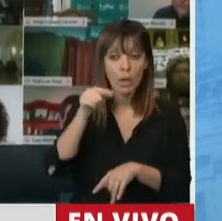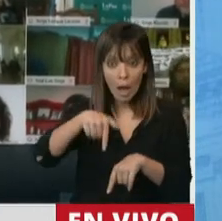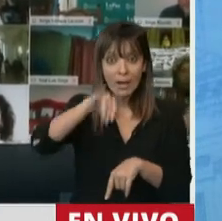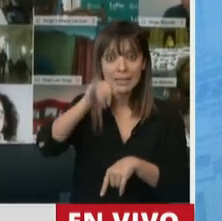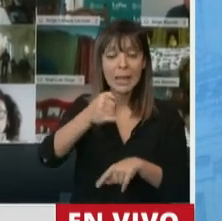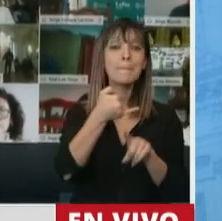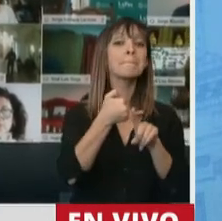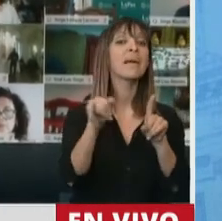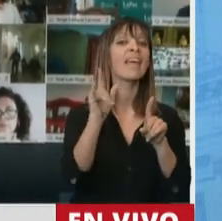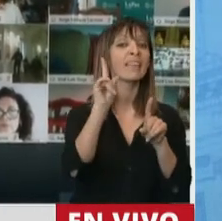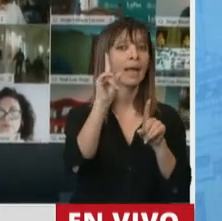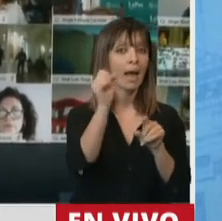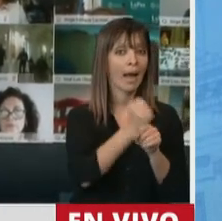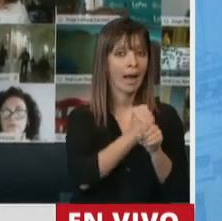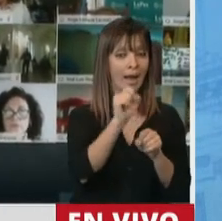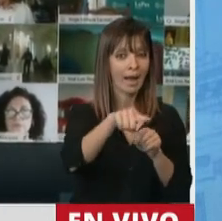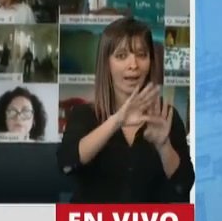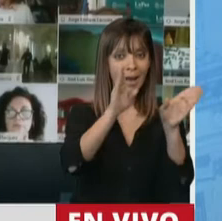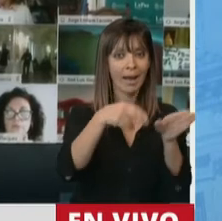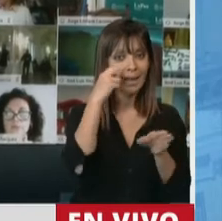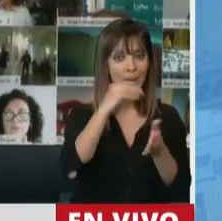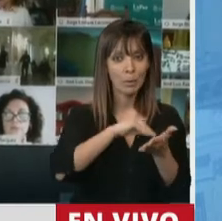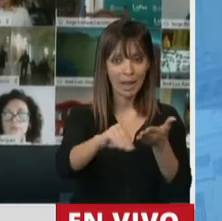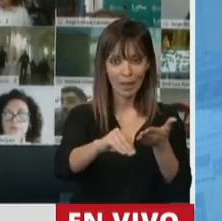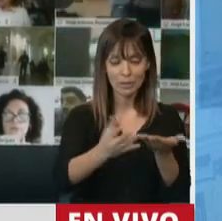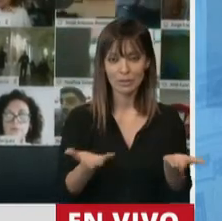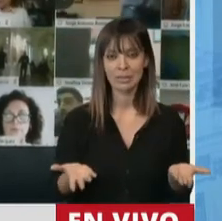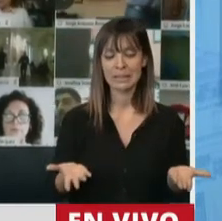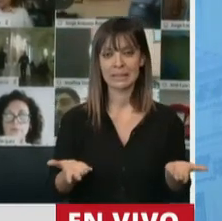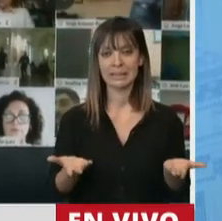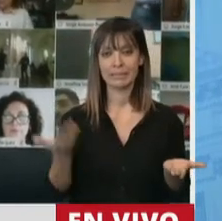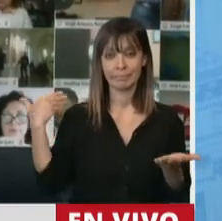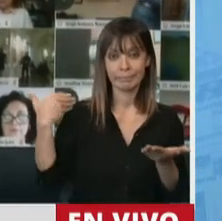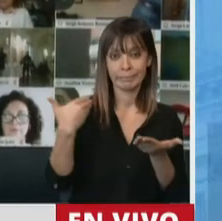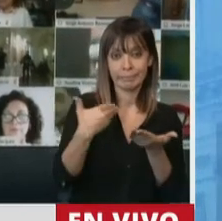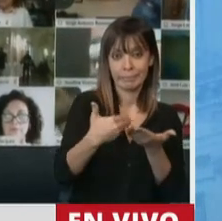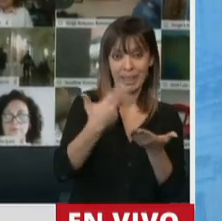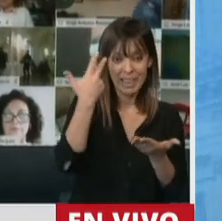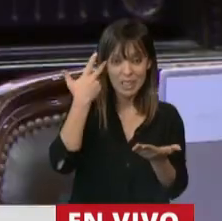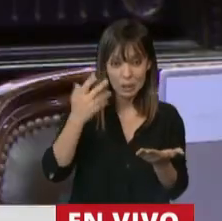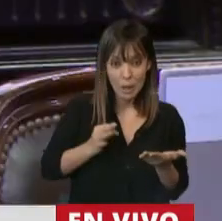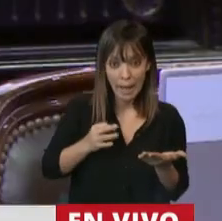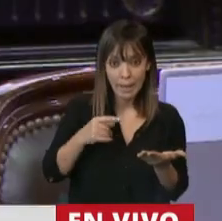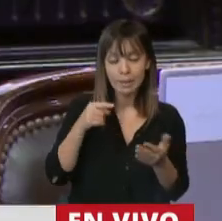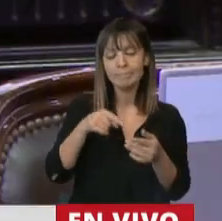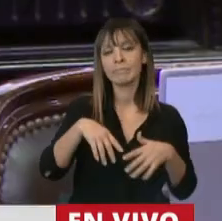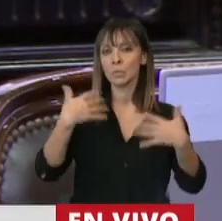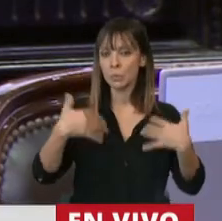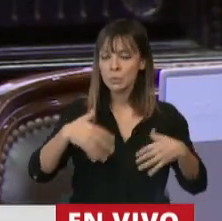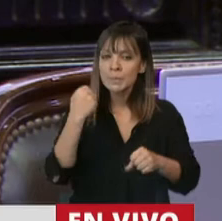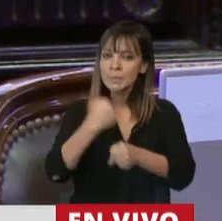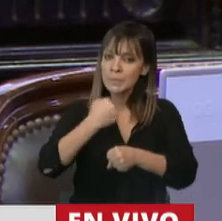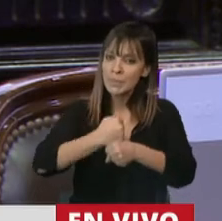media sanción en la Cámara de Diputados. Y esto significó un gran trabajo que no solamente